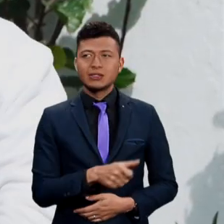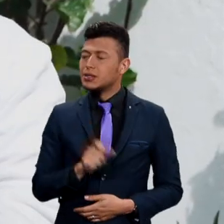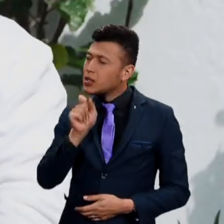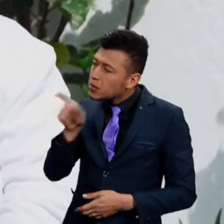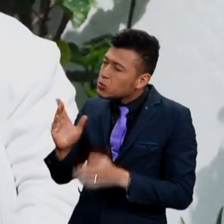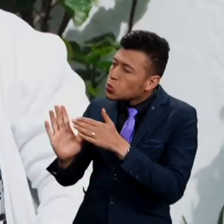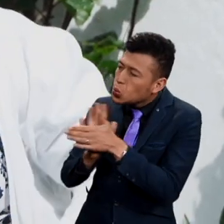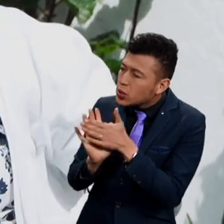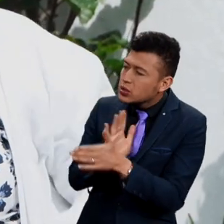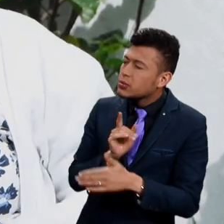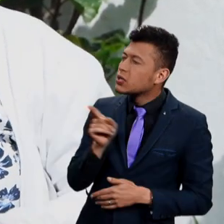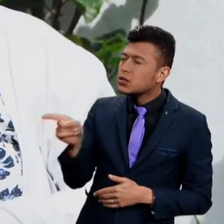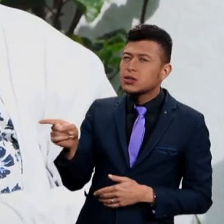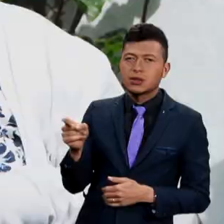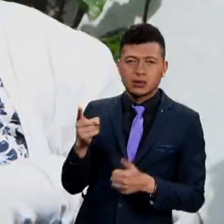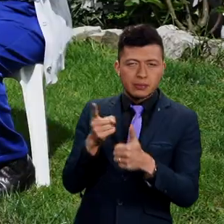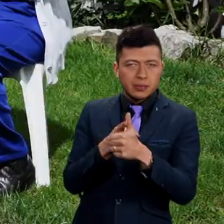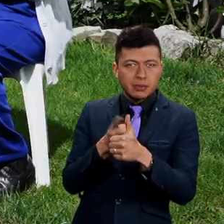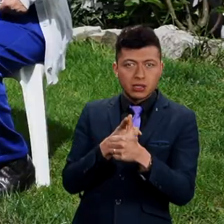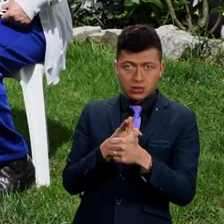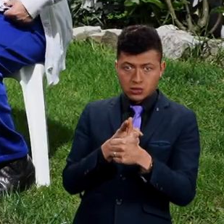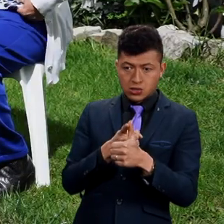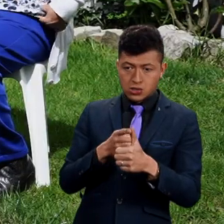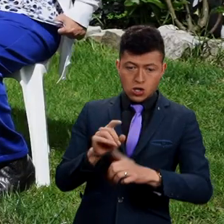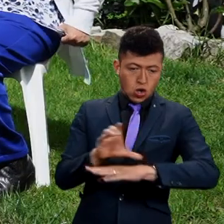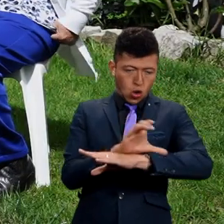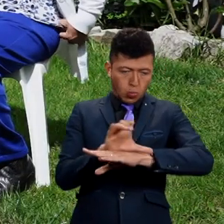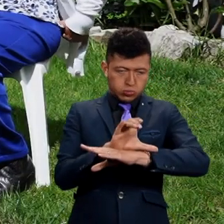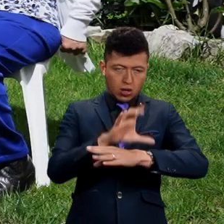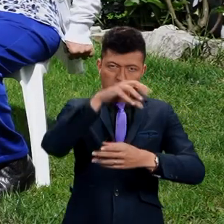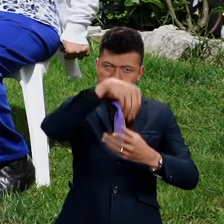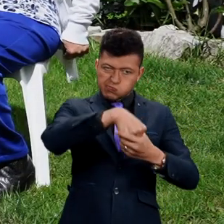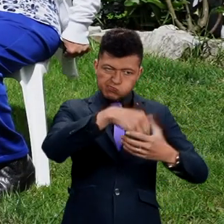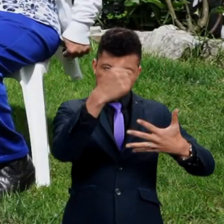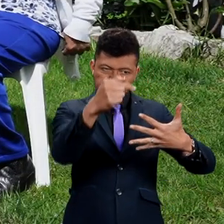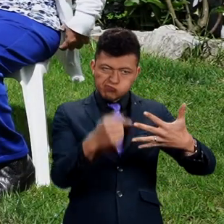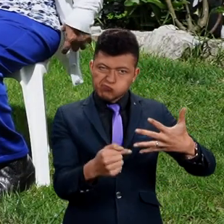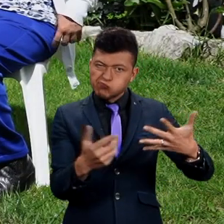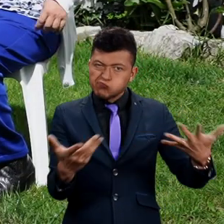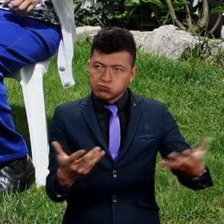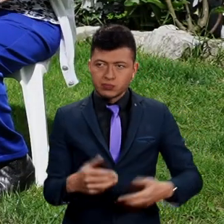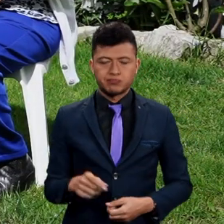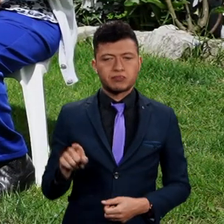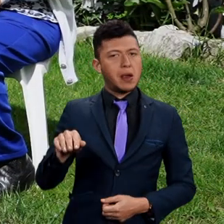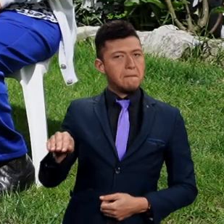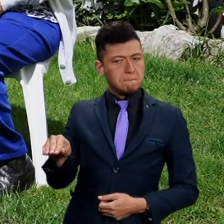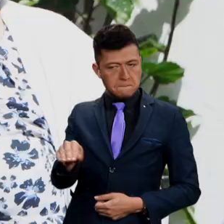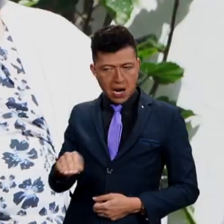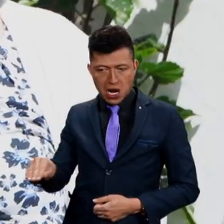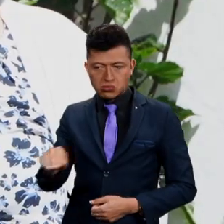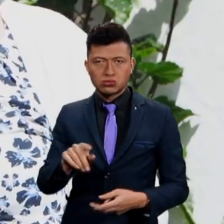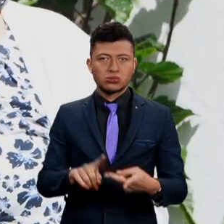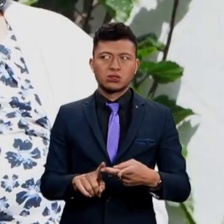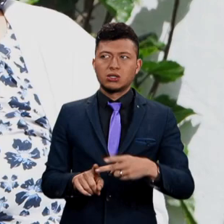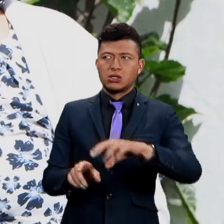Bien. Francia, quiero que nos cuentes primero, ¿cuáles son las partes de un computador? El mouse,